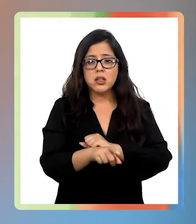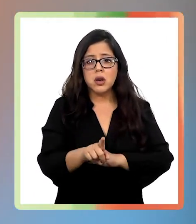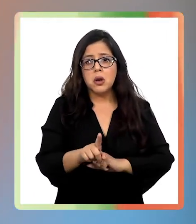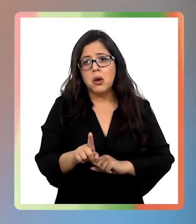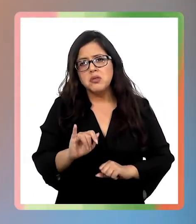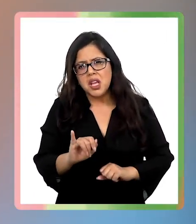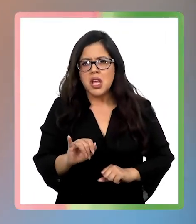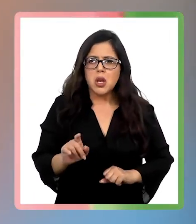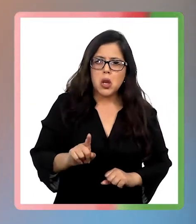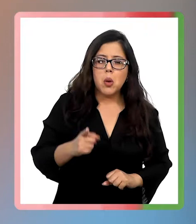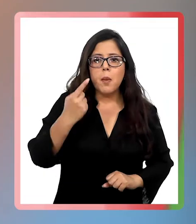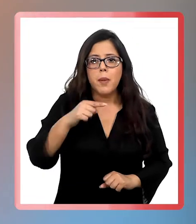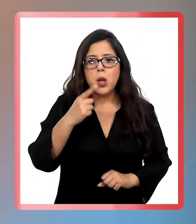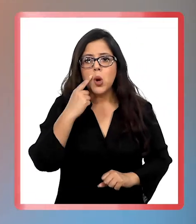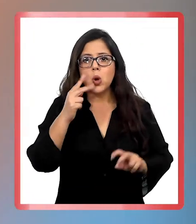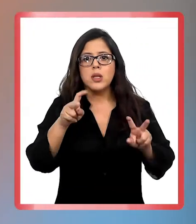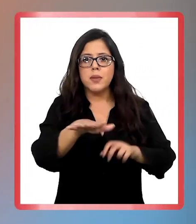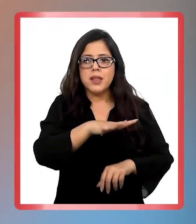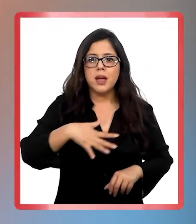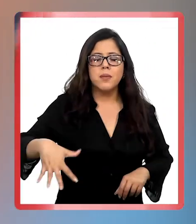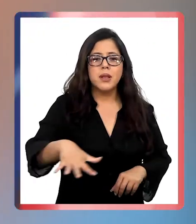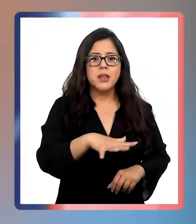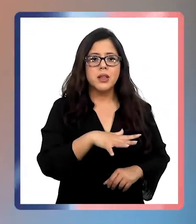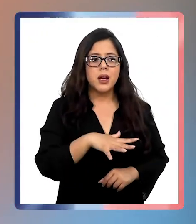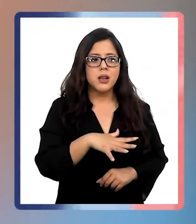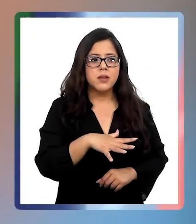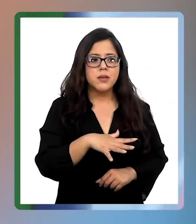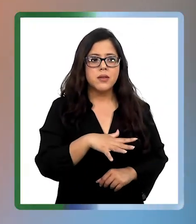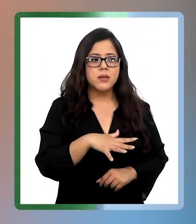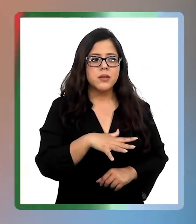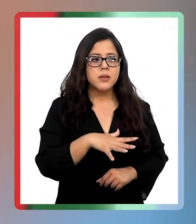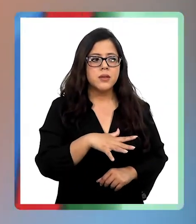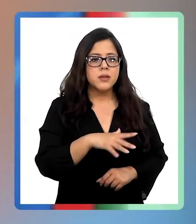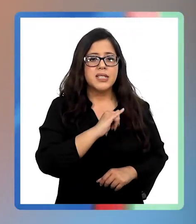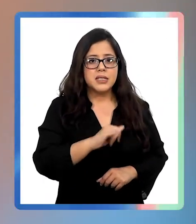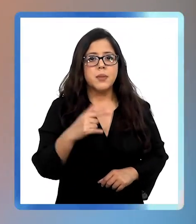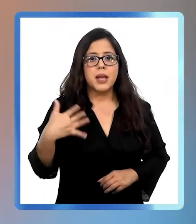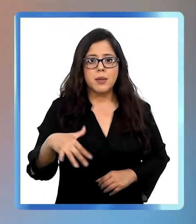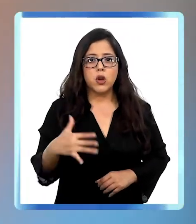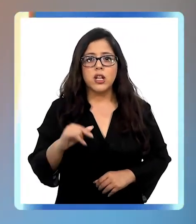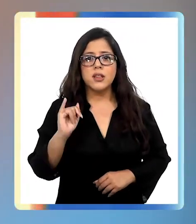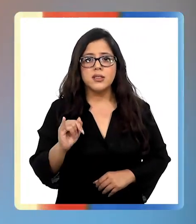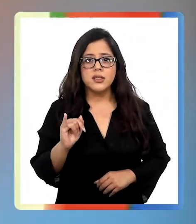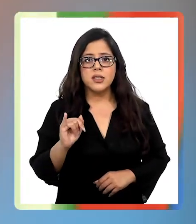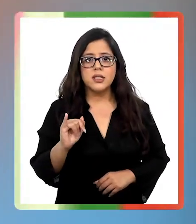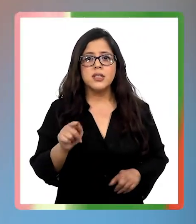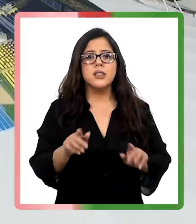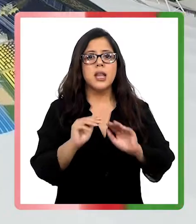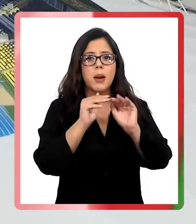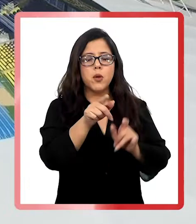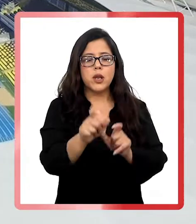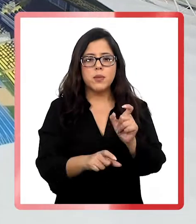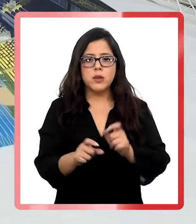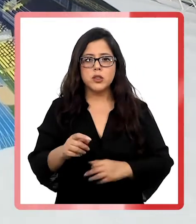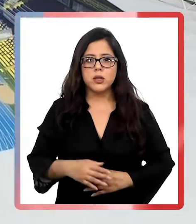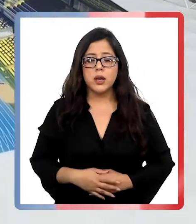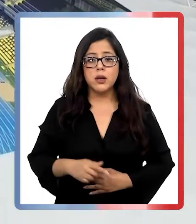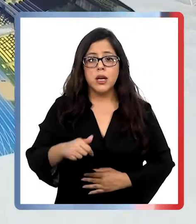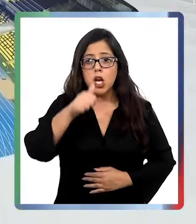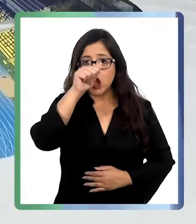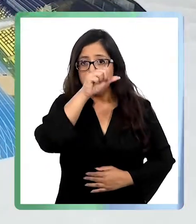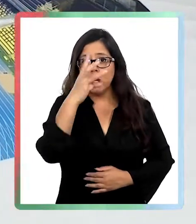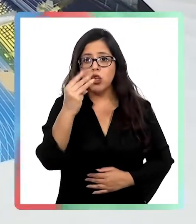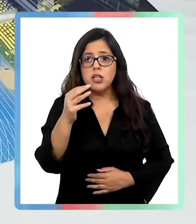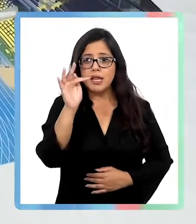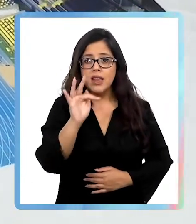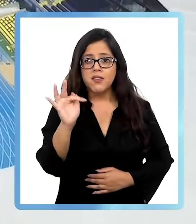en el tema mental siempre es importante tener el apoyo de la gente. Este domingo 13